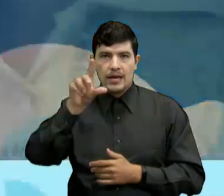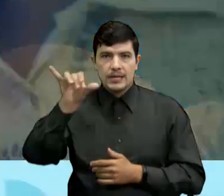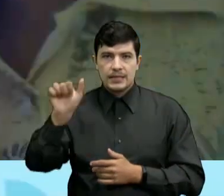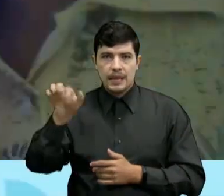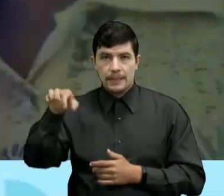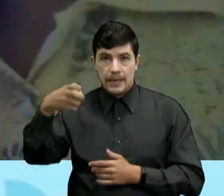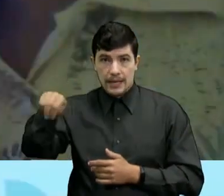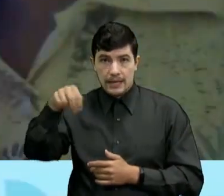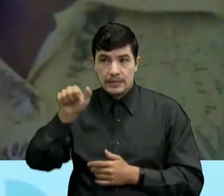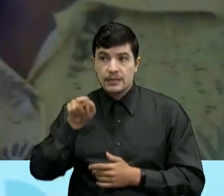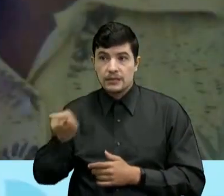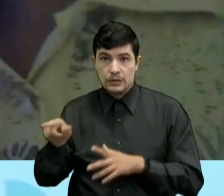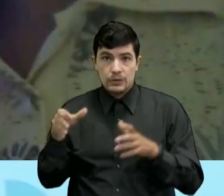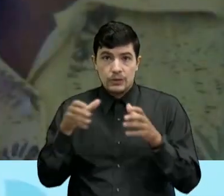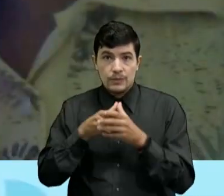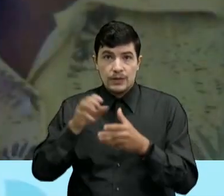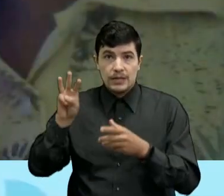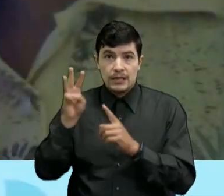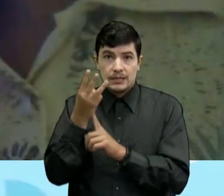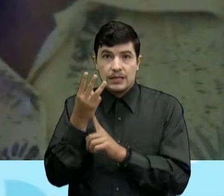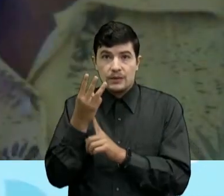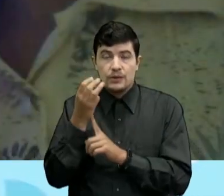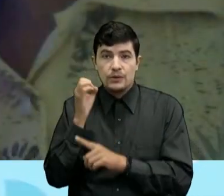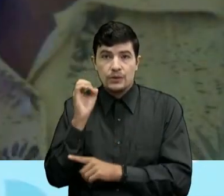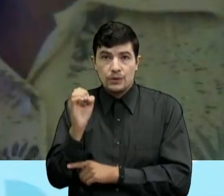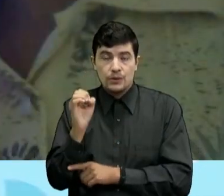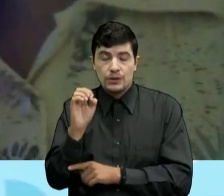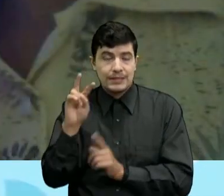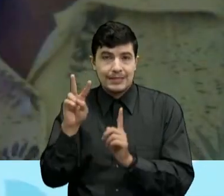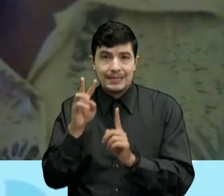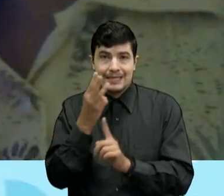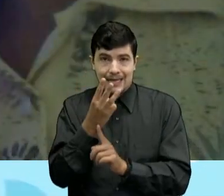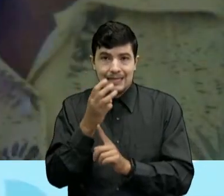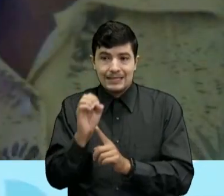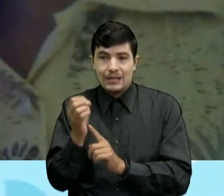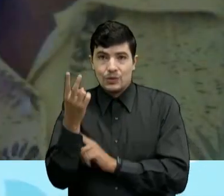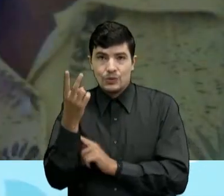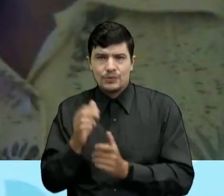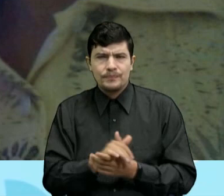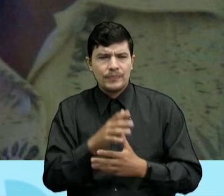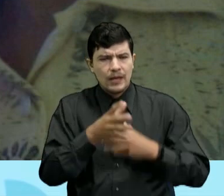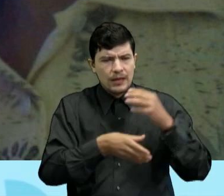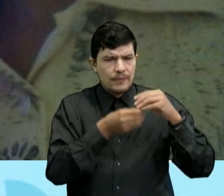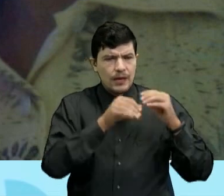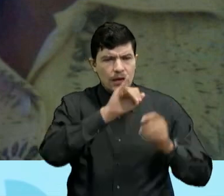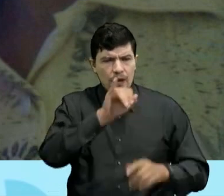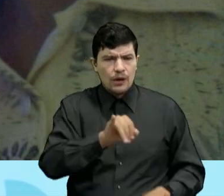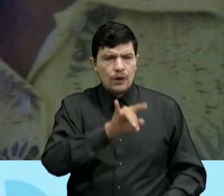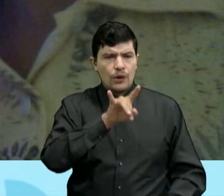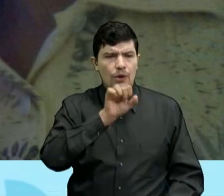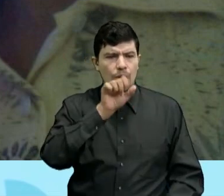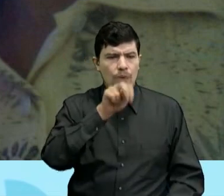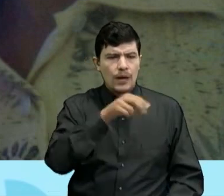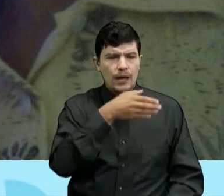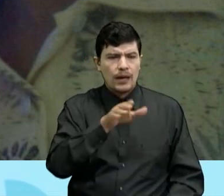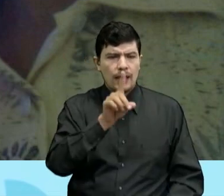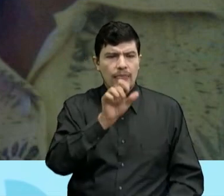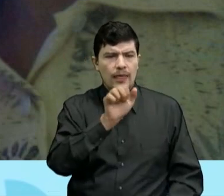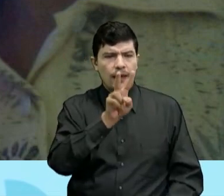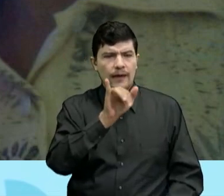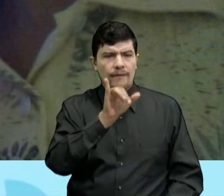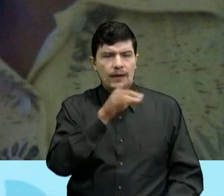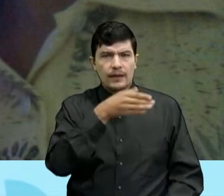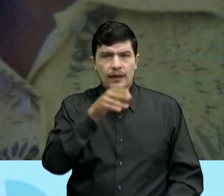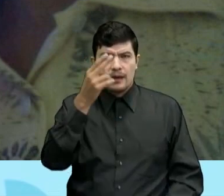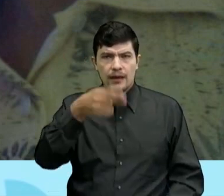2 Muy bien, Gaby Tengo también a Juan David Hernández Y Ana Sofía